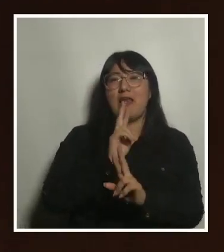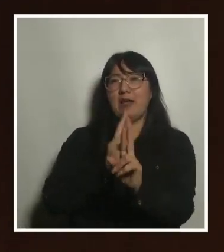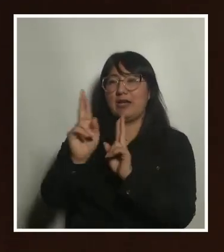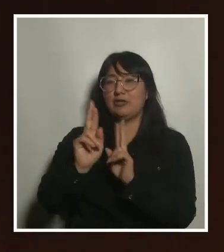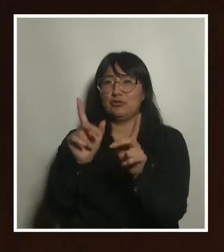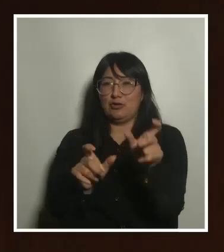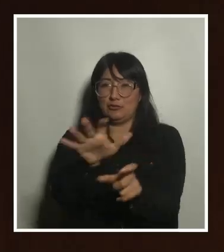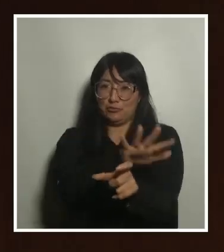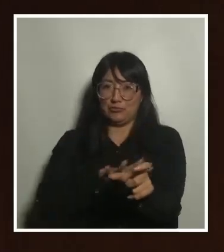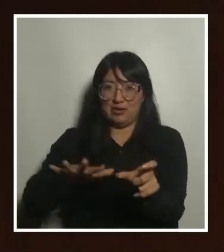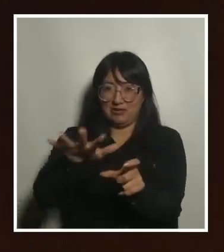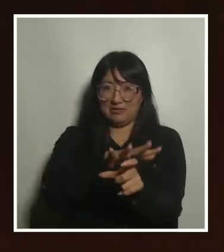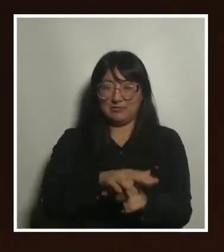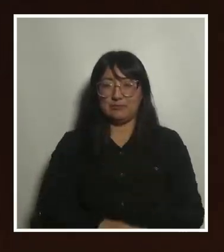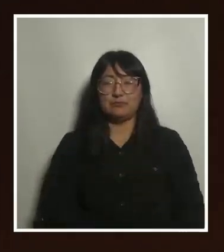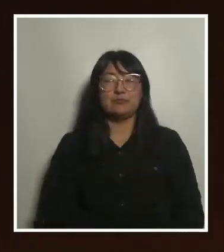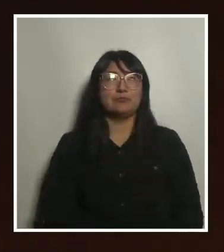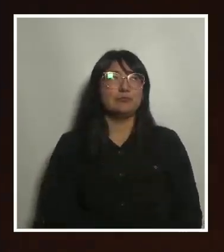sociales.